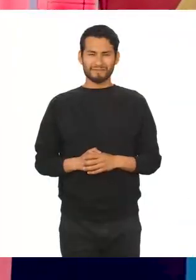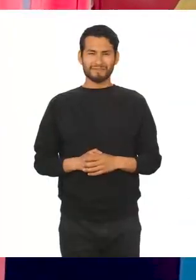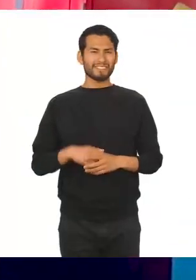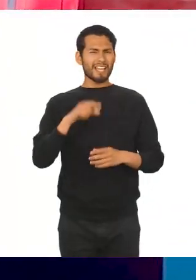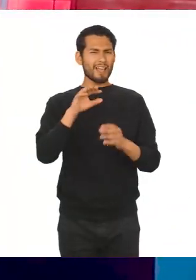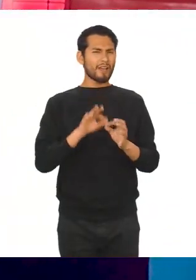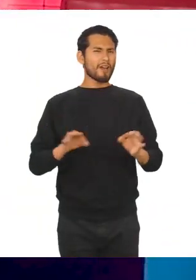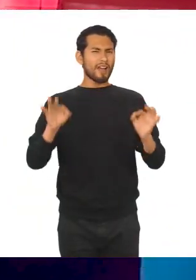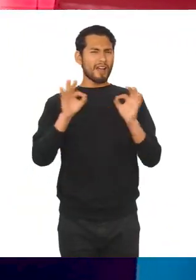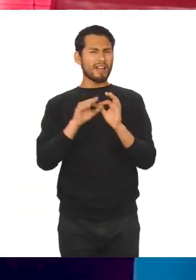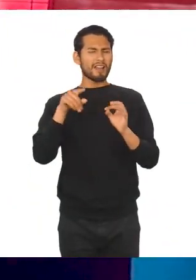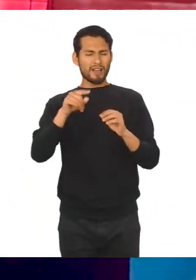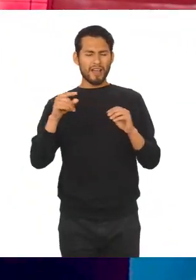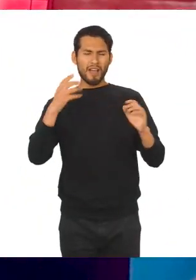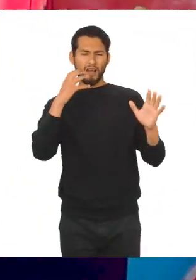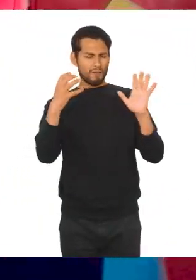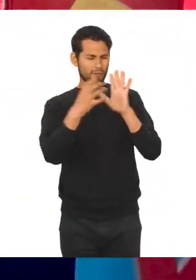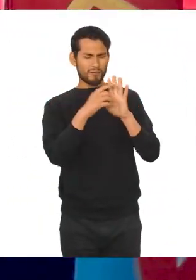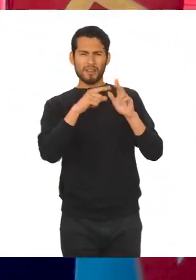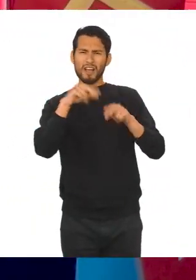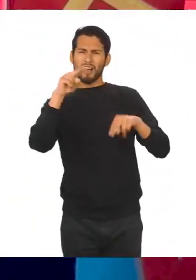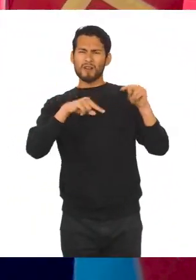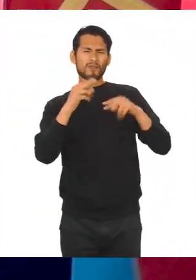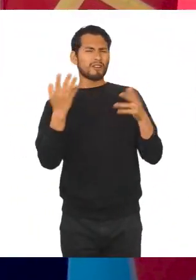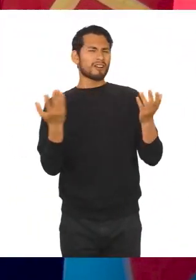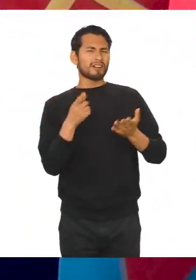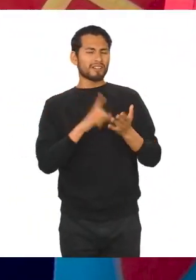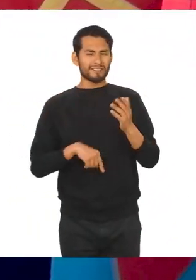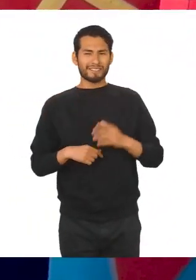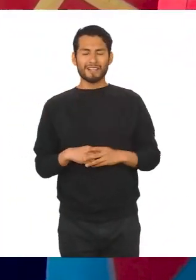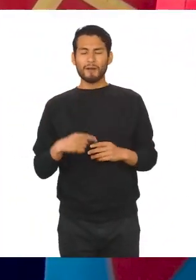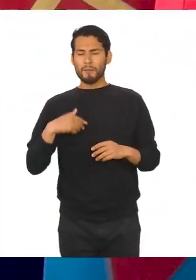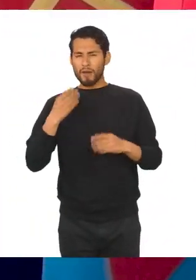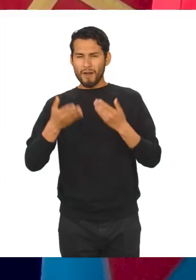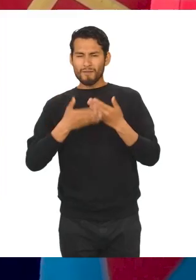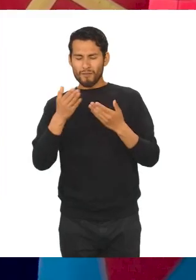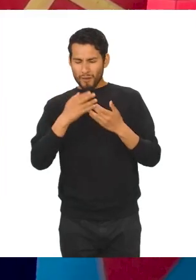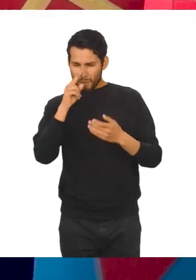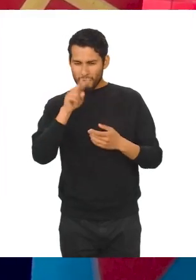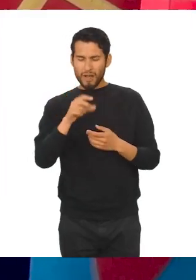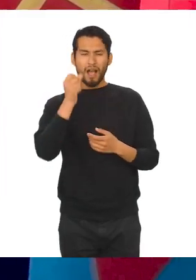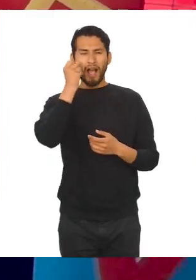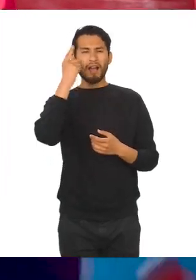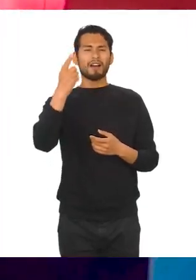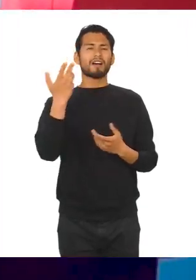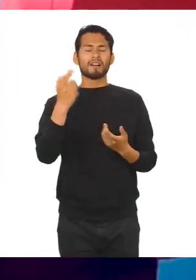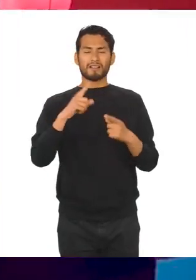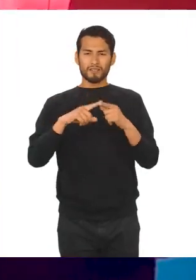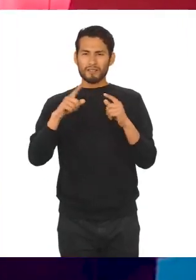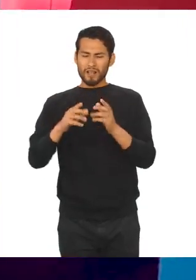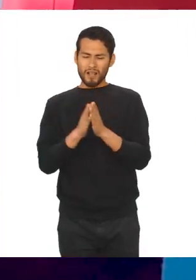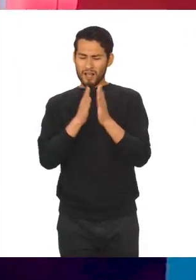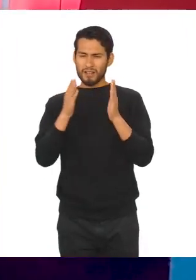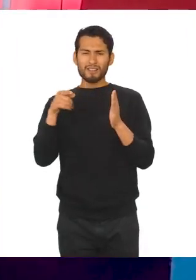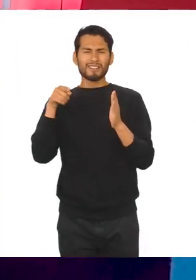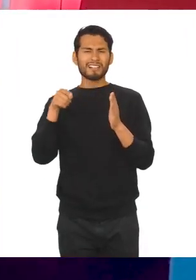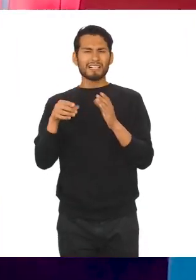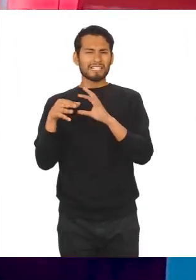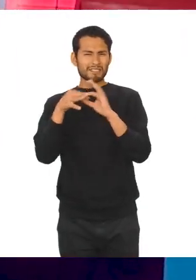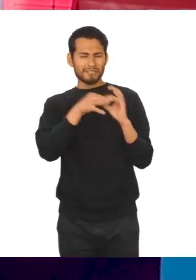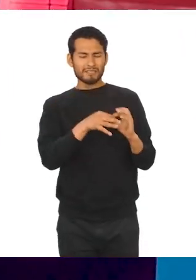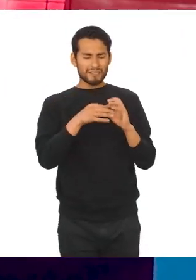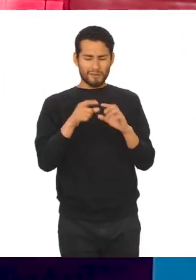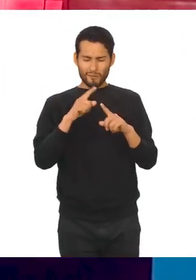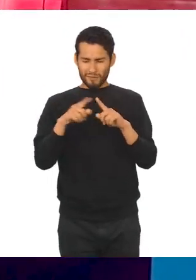La importancia de los gráficos estadísticos radica en la facilidad de comprensión del objeto de estudio, la extensión, la relación que